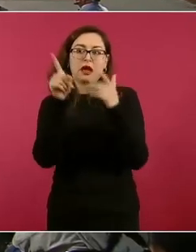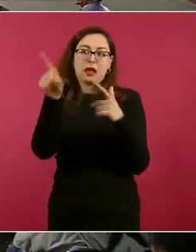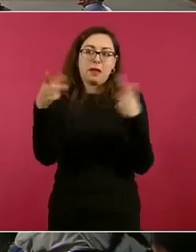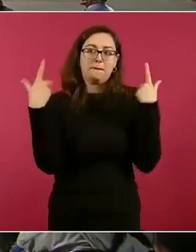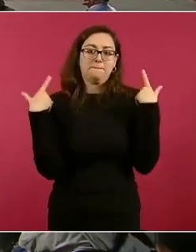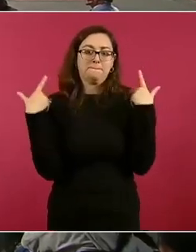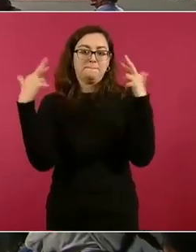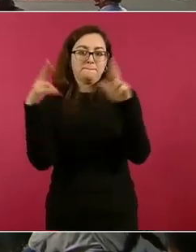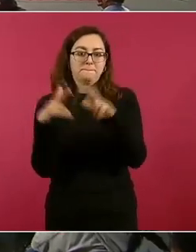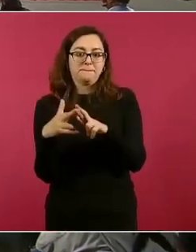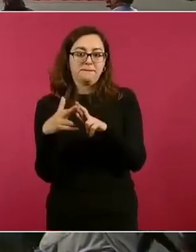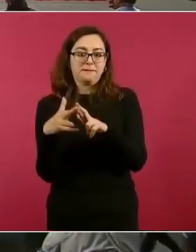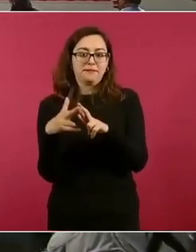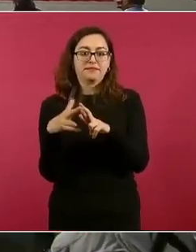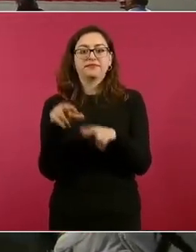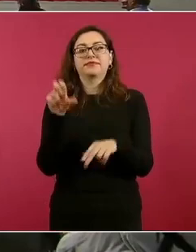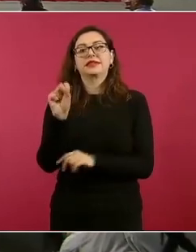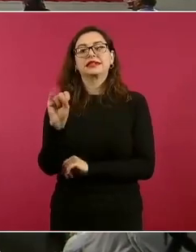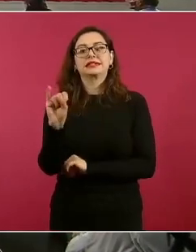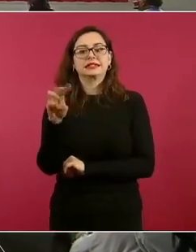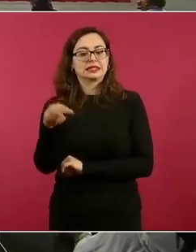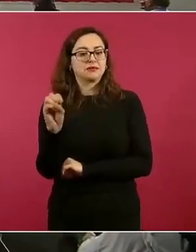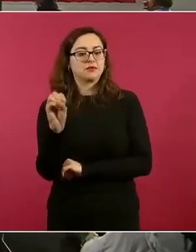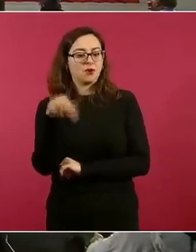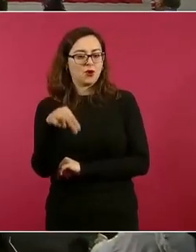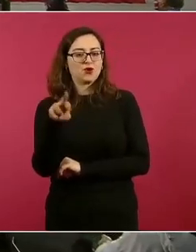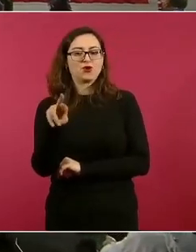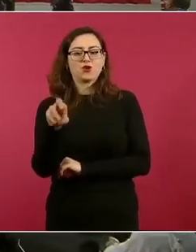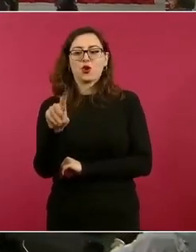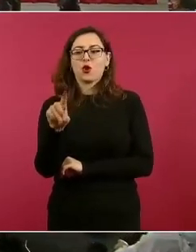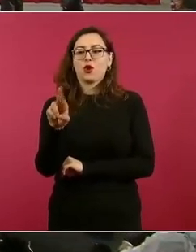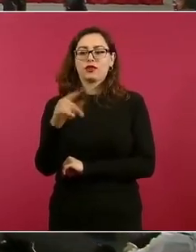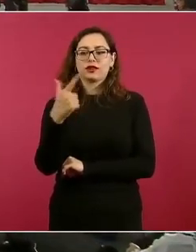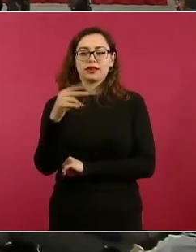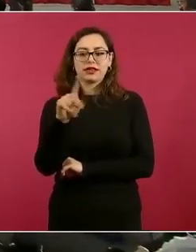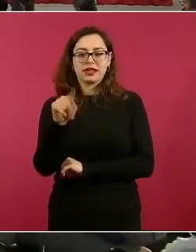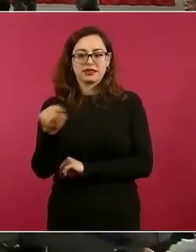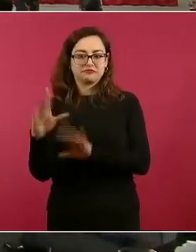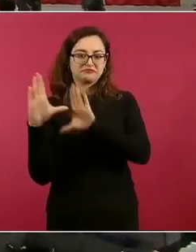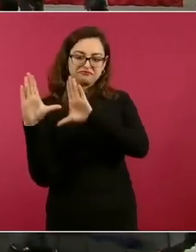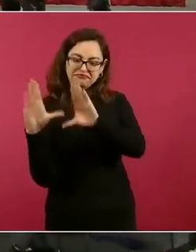Simón Rodríguez. Simón Rodríguez, lo forma,